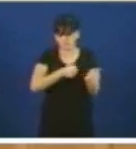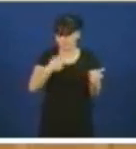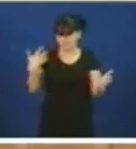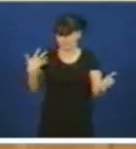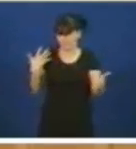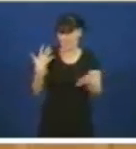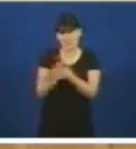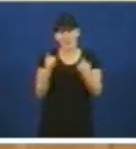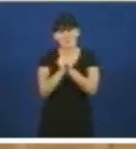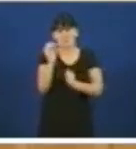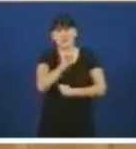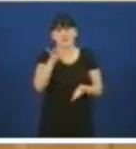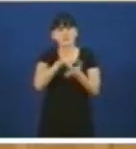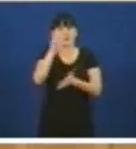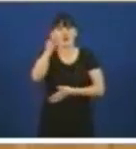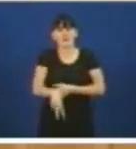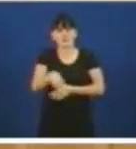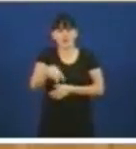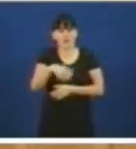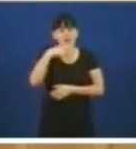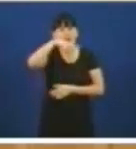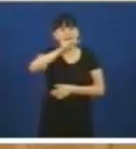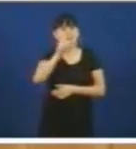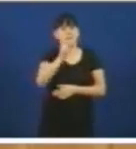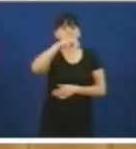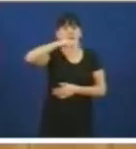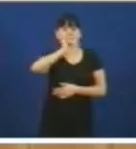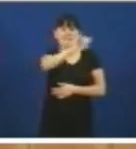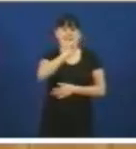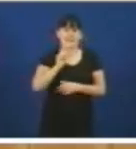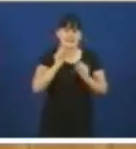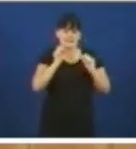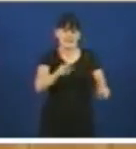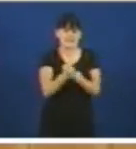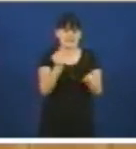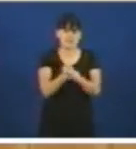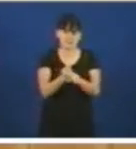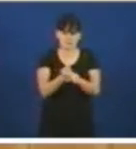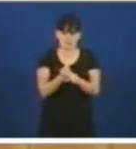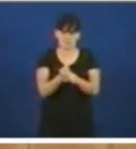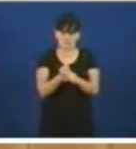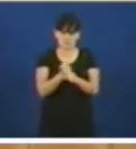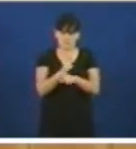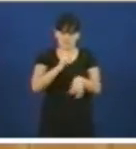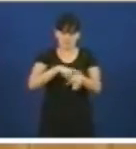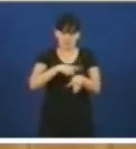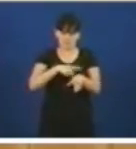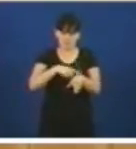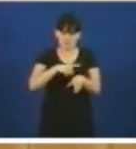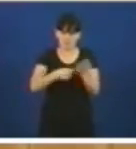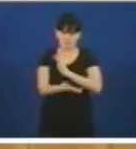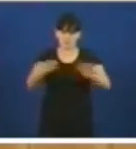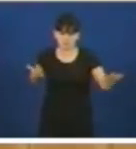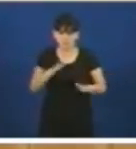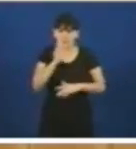20 e pico anos Navantia queda sin carga de traballo a ver se nos enteramos e o tempo corre porque Navantia este ano vai